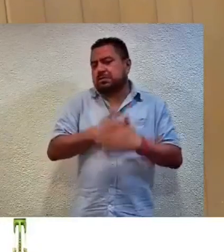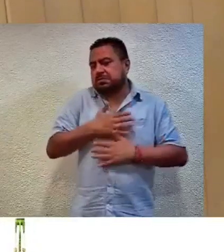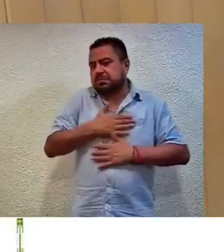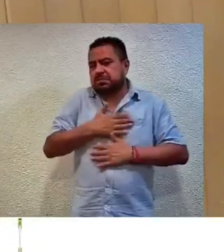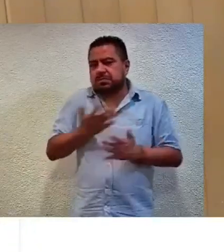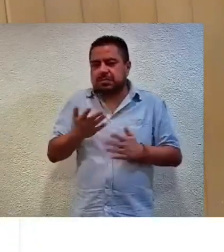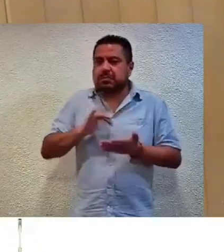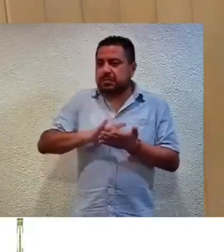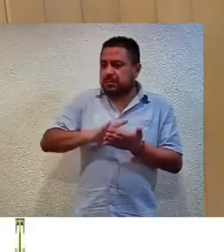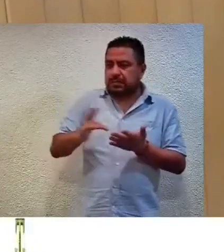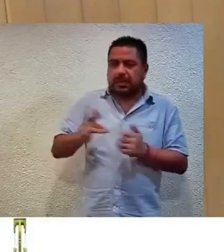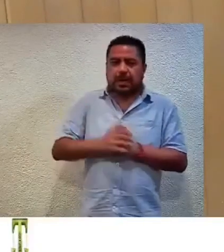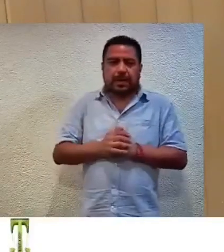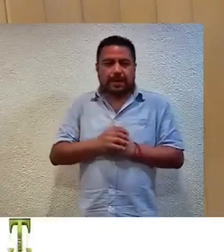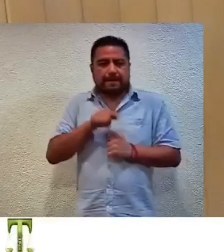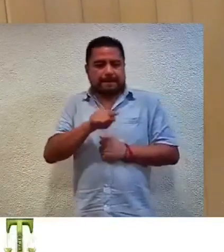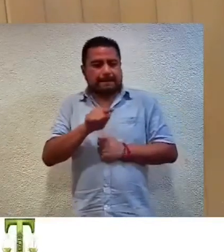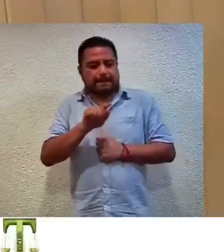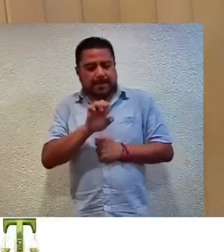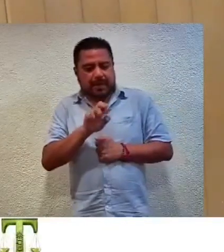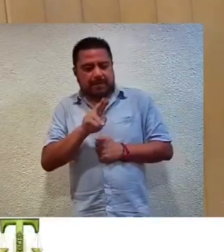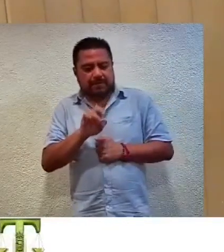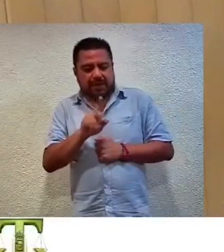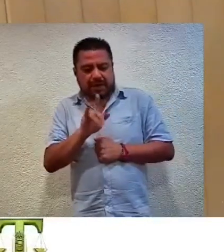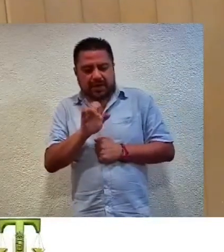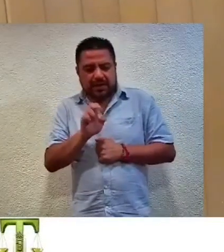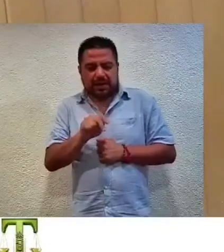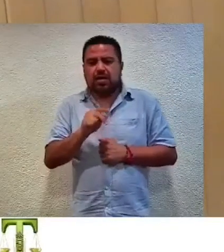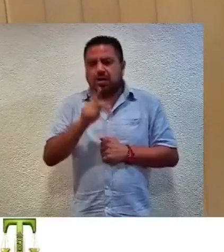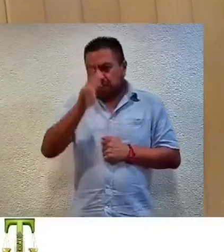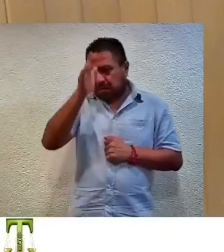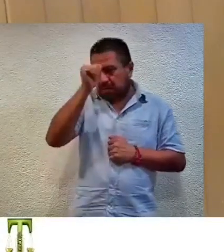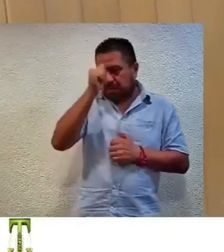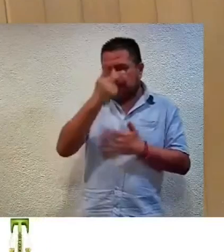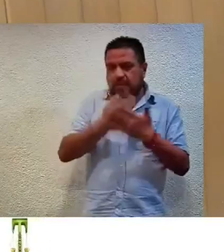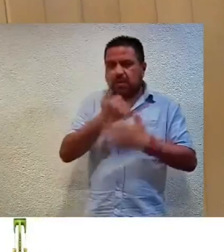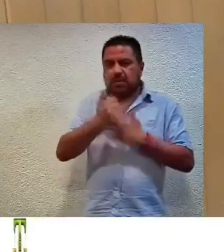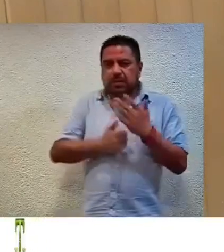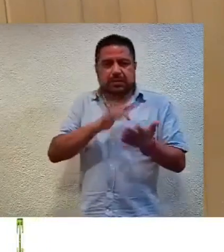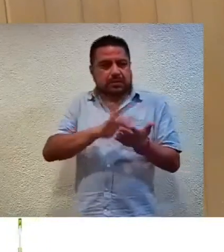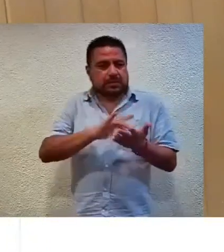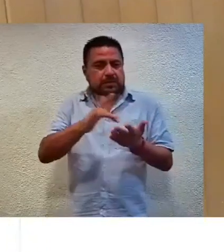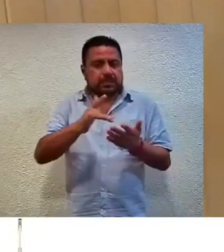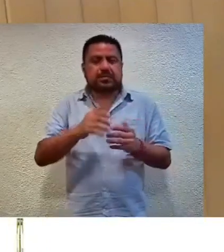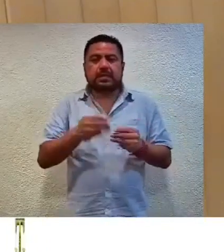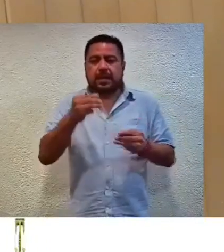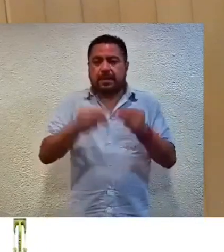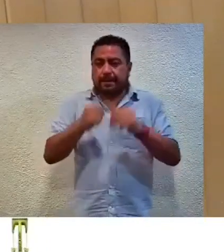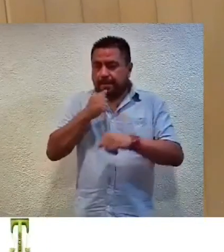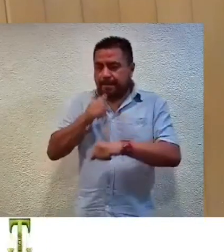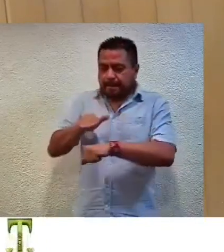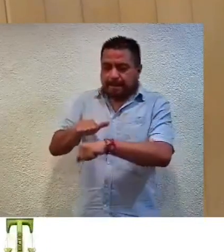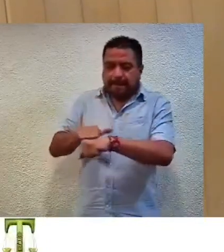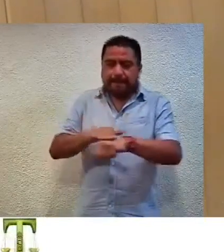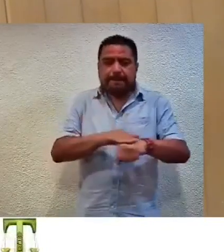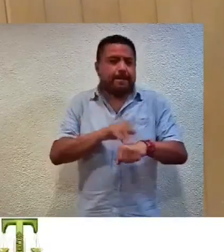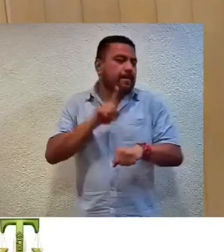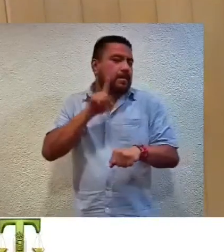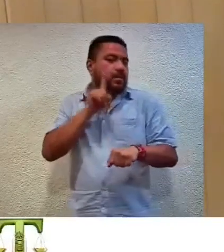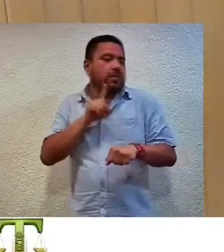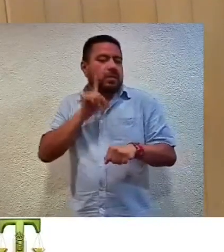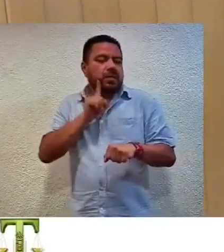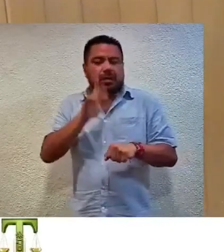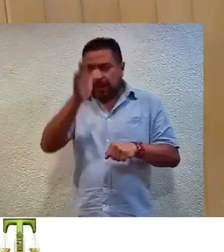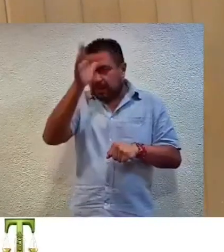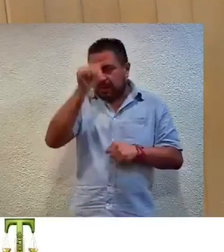Gracias, magistrada. Magistrada Evelyn Rodríguez Chino. Con los proyectos de acuerdo. Gracias, magistrada. Magistradas, los proyectos de acuerdo plenario